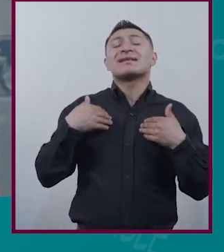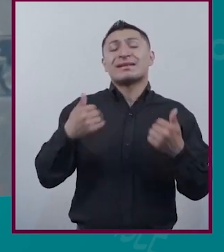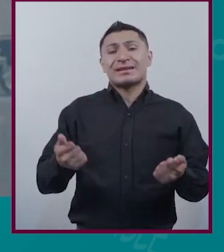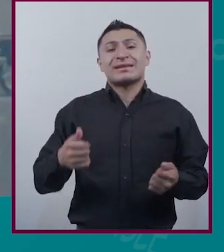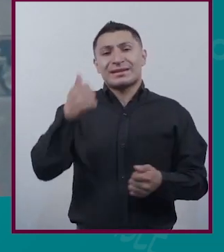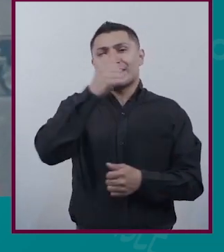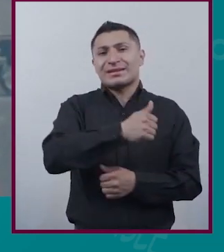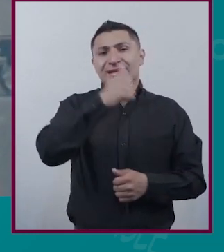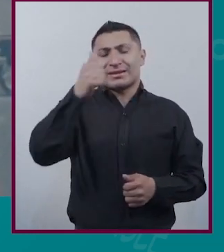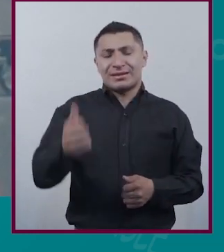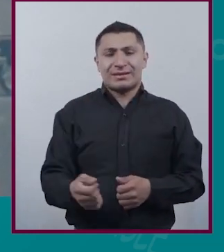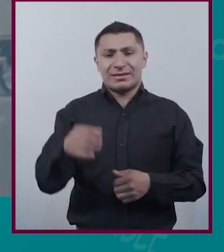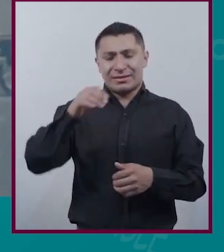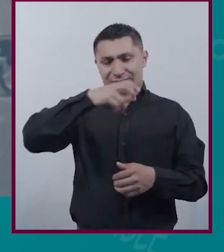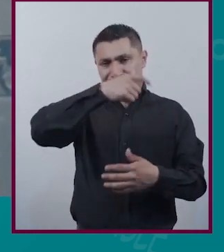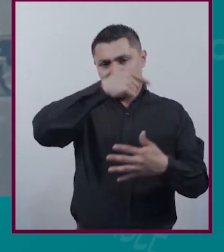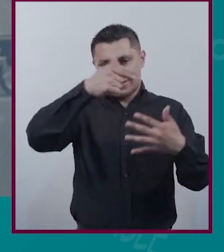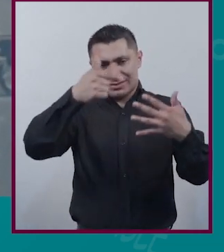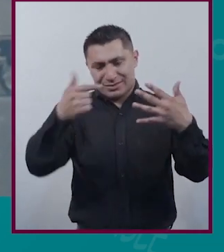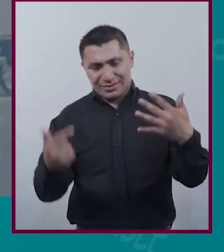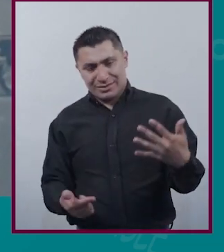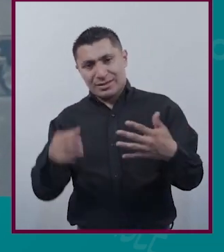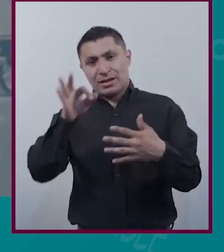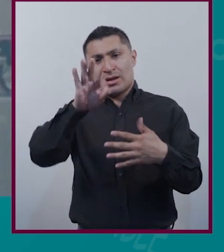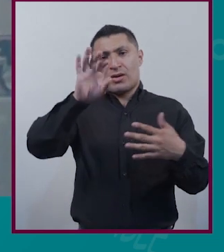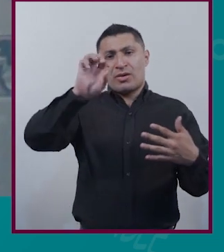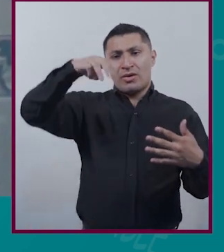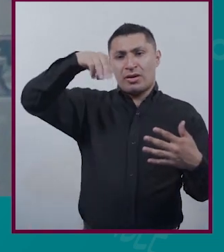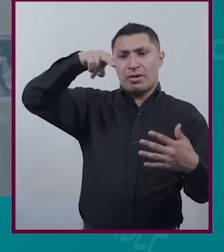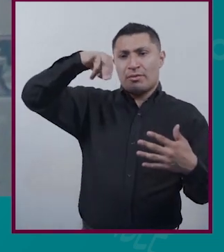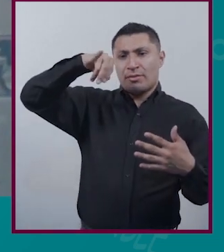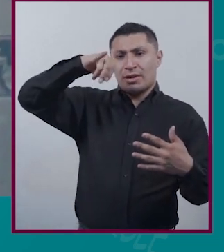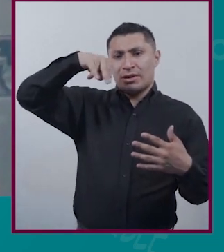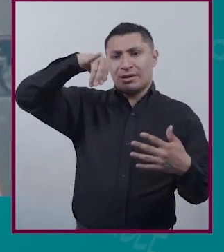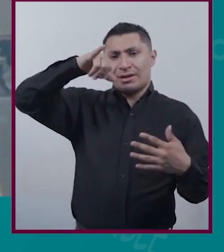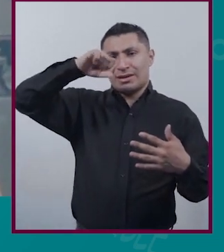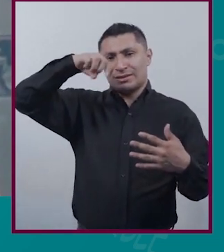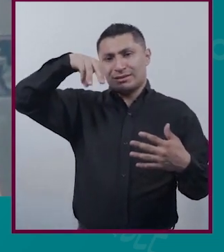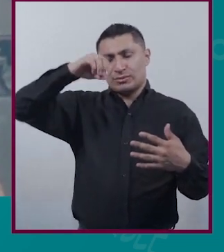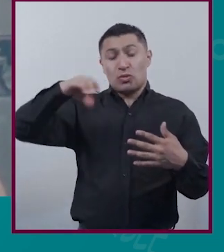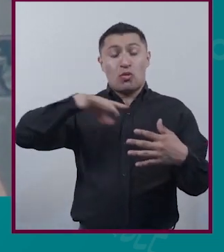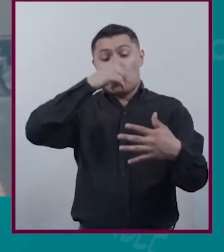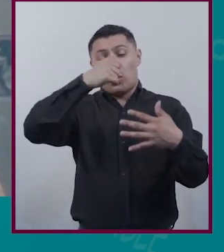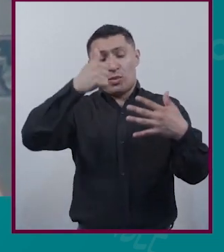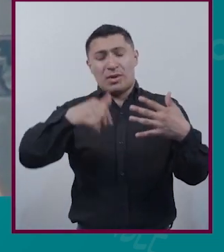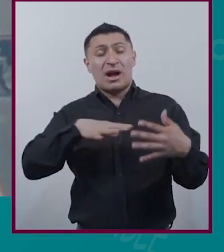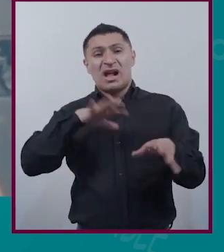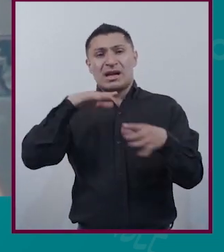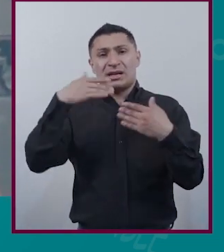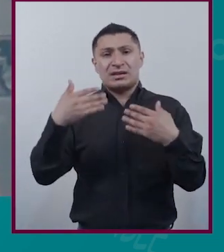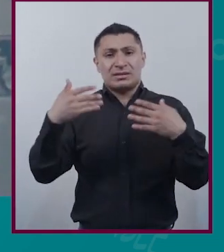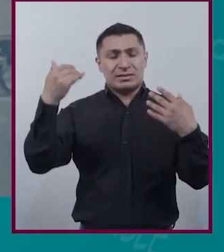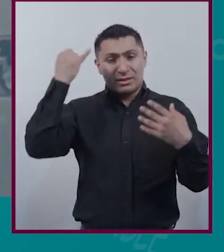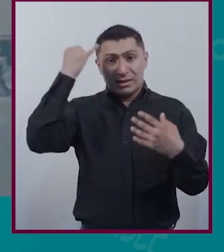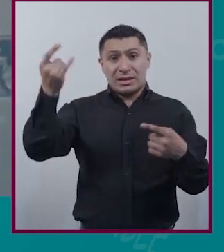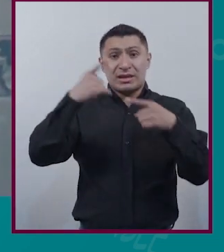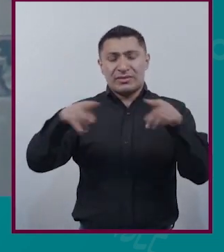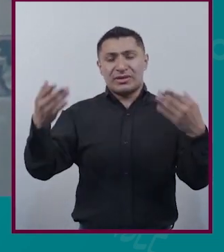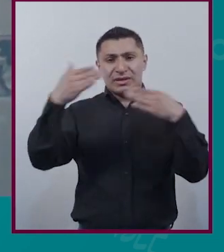Cada uno de estos Feminismos Va a tener una postura Distinta en cuanto A las mujeres Trans Que justamente Es un debate Muy